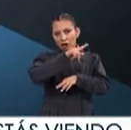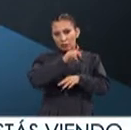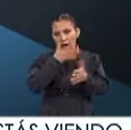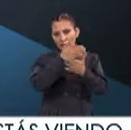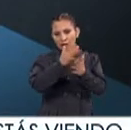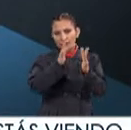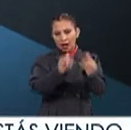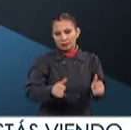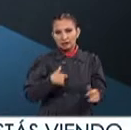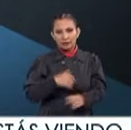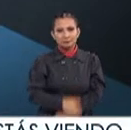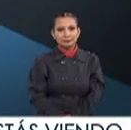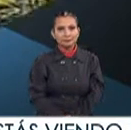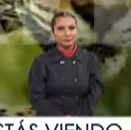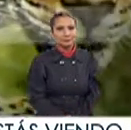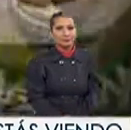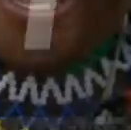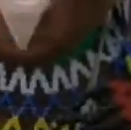Intervención Francesa